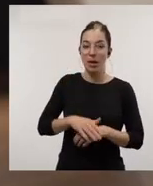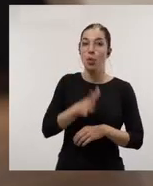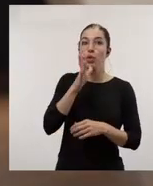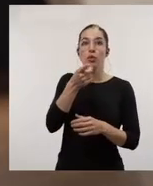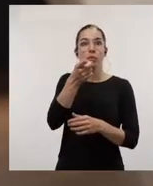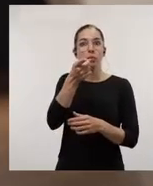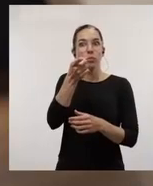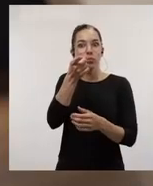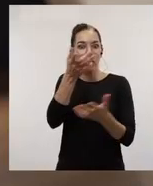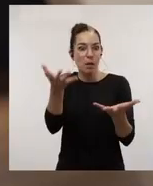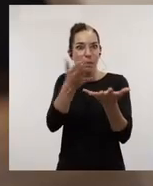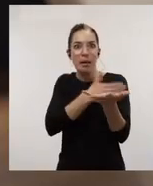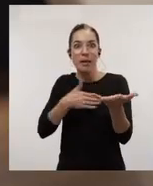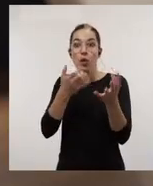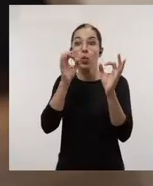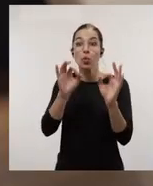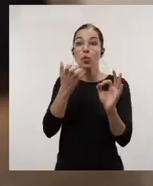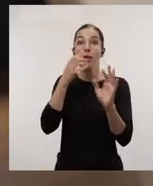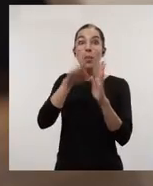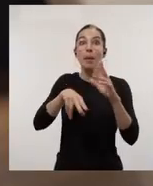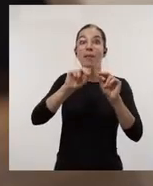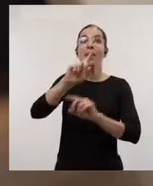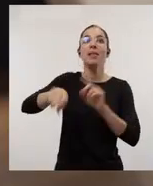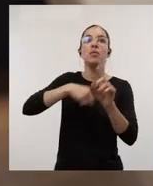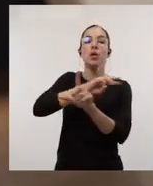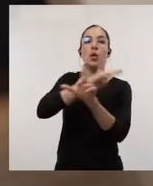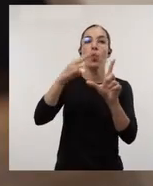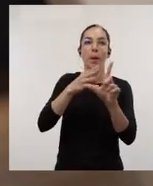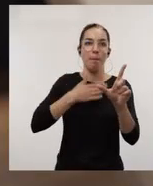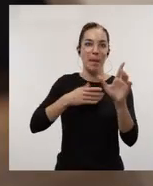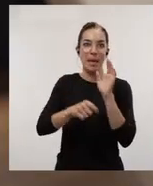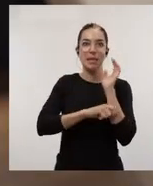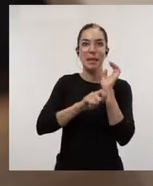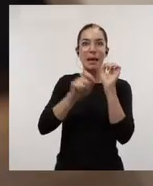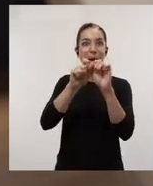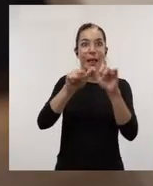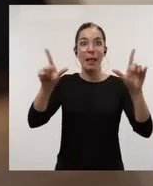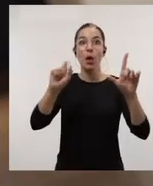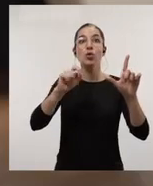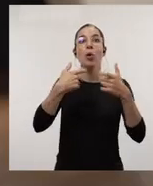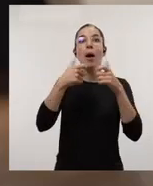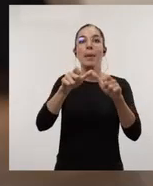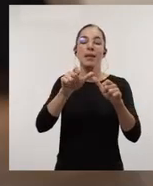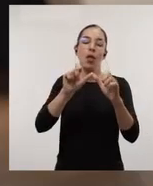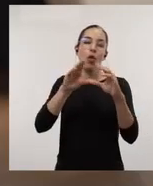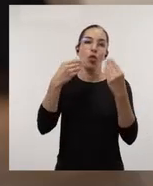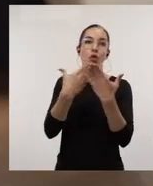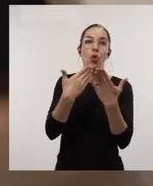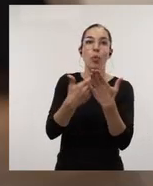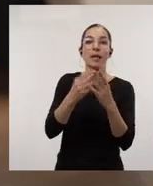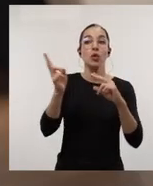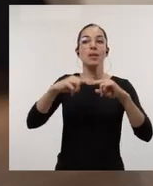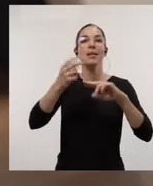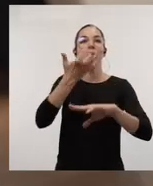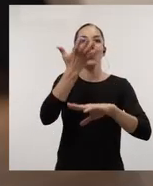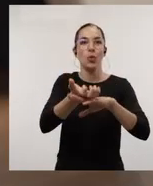gustaría invitaros a que, si queréis, justo al terminar este programa, visitéis la página web de La Estrategia y ahí, la parte de documentos y